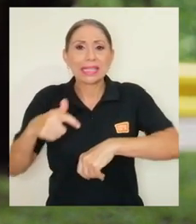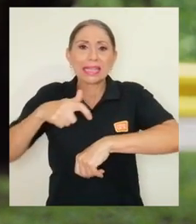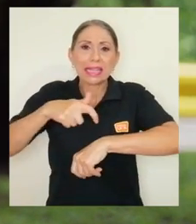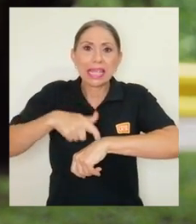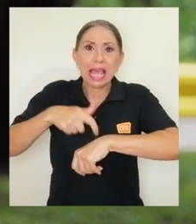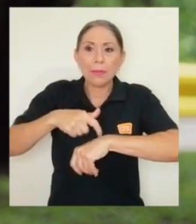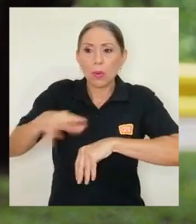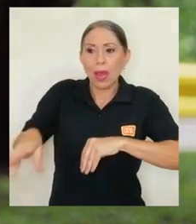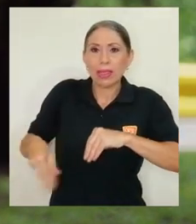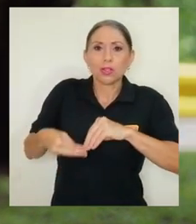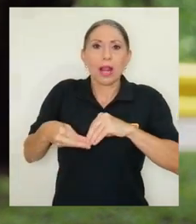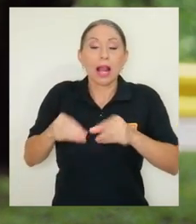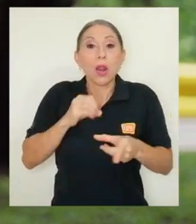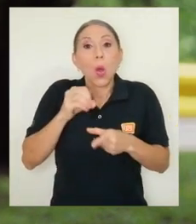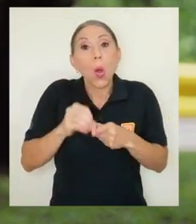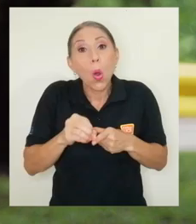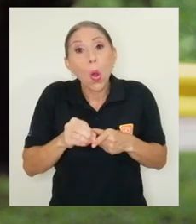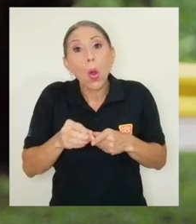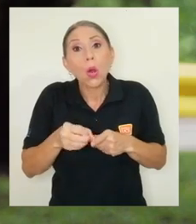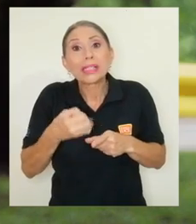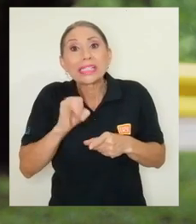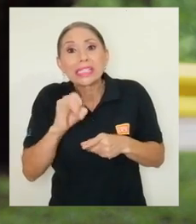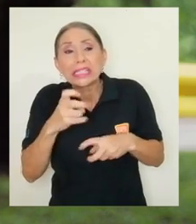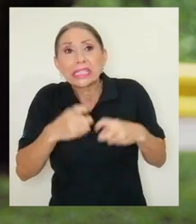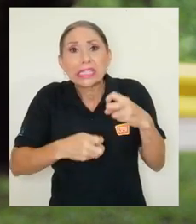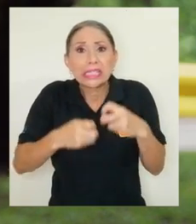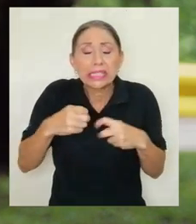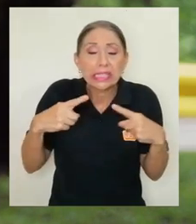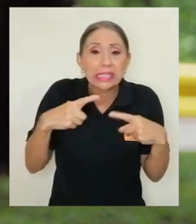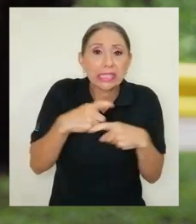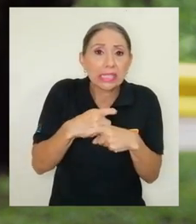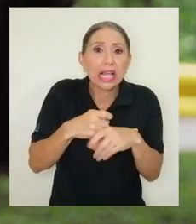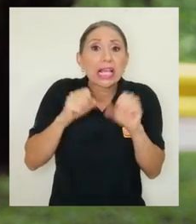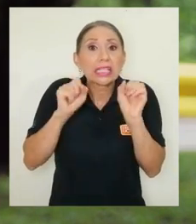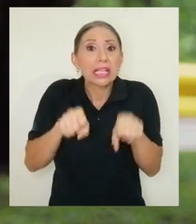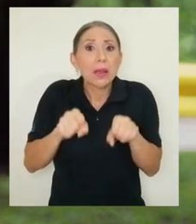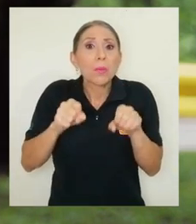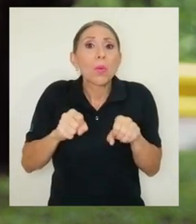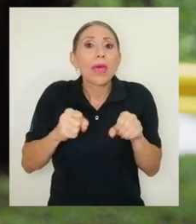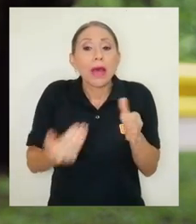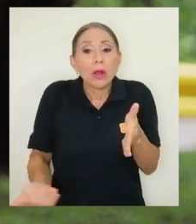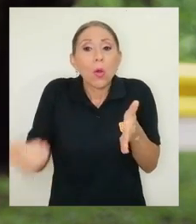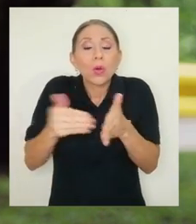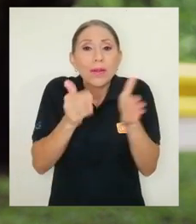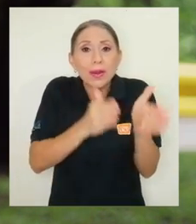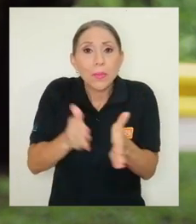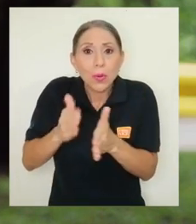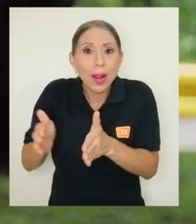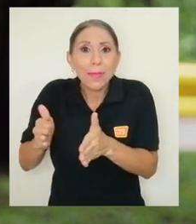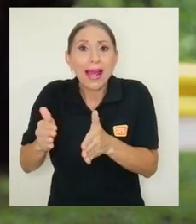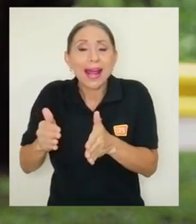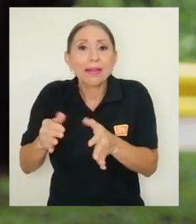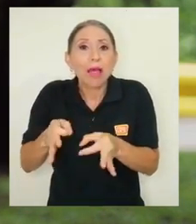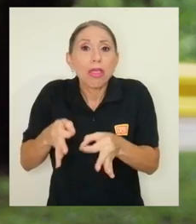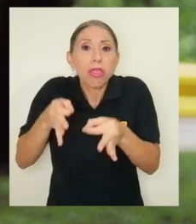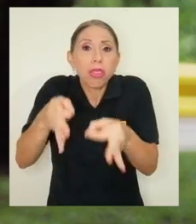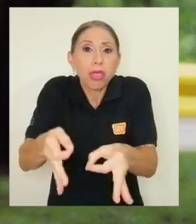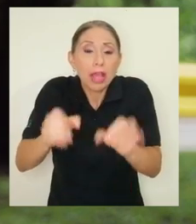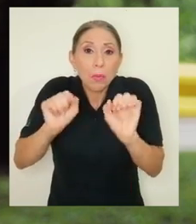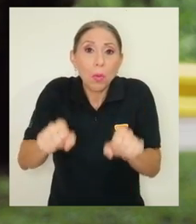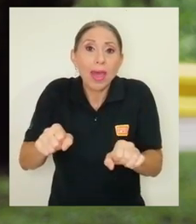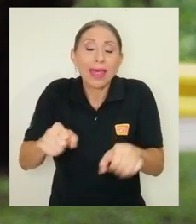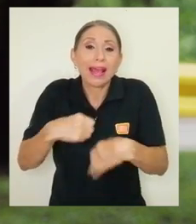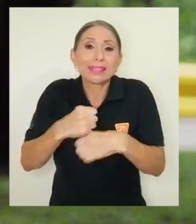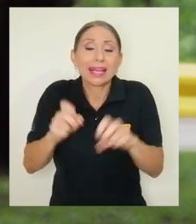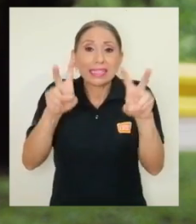tiempo adicional, reprogramación en caso de crisis, ¿verdad? Que puedan presentar trabajos o exámenes en otra